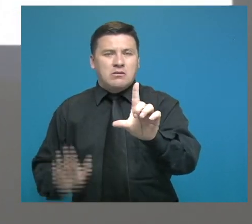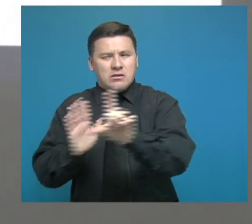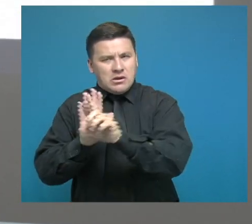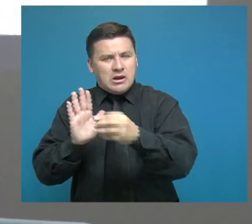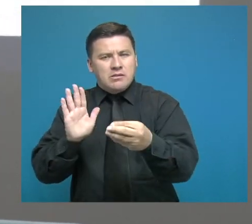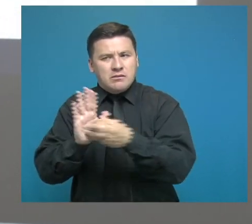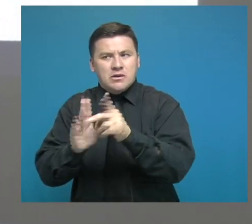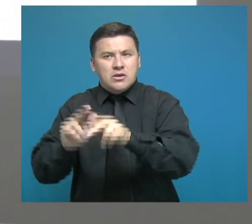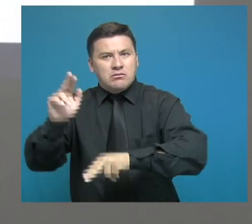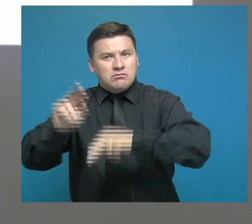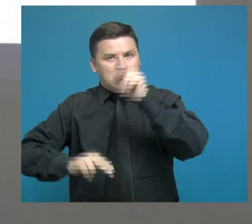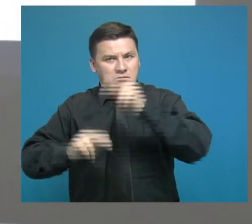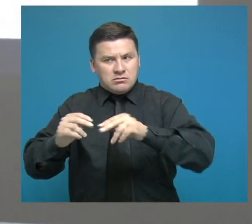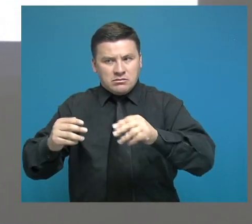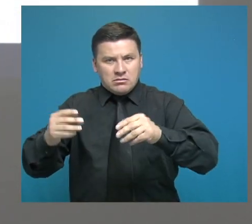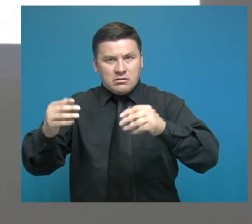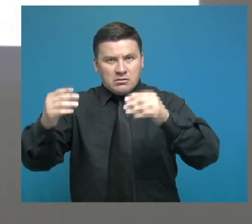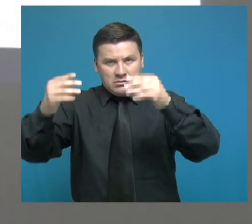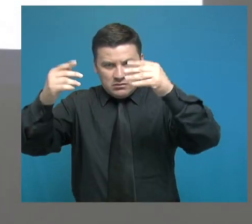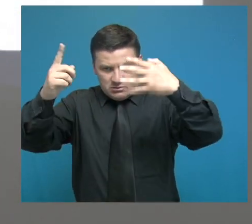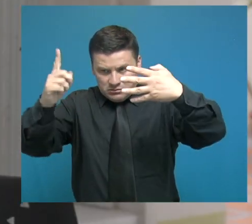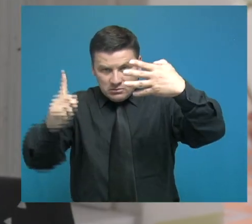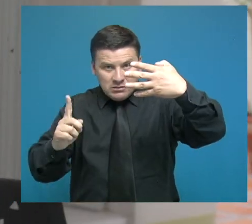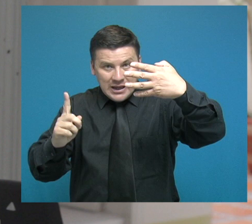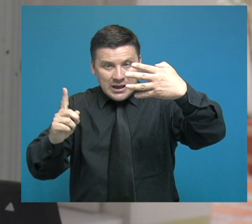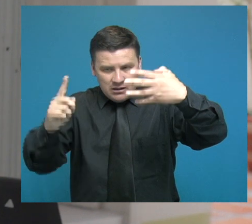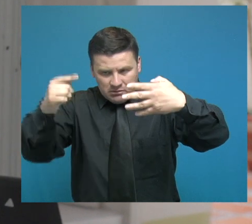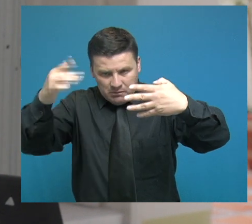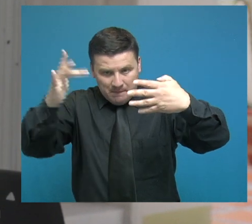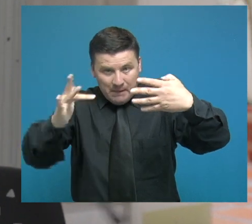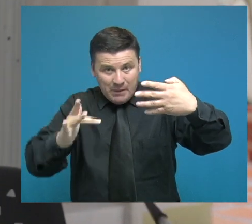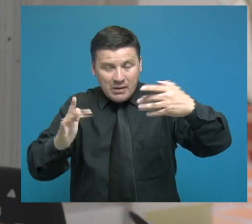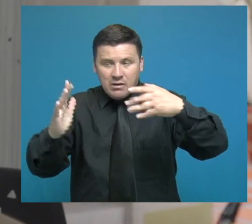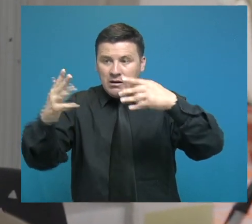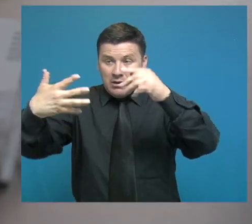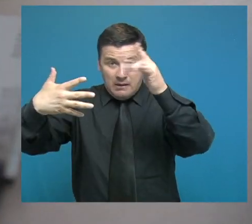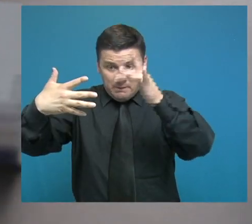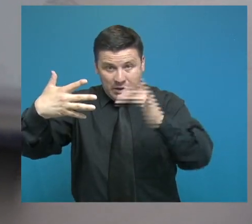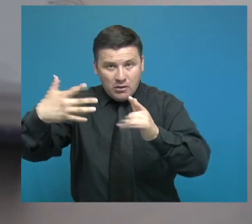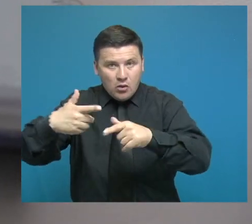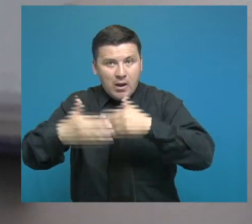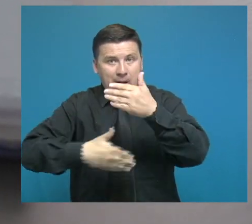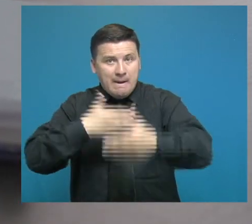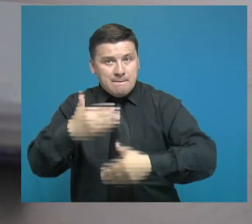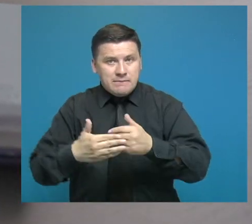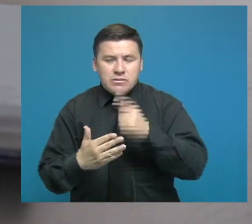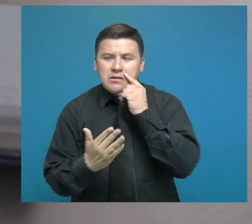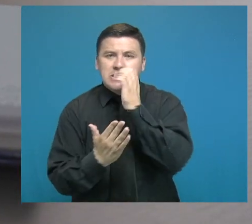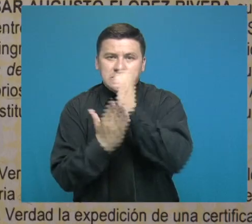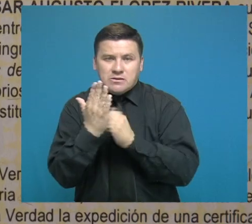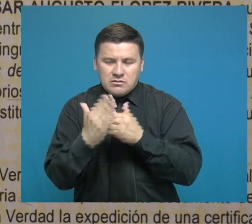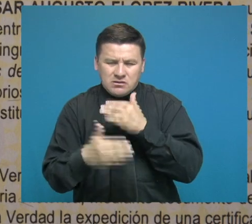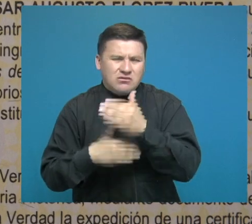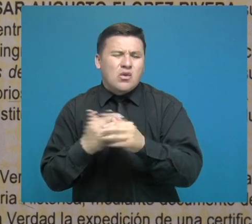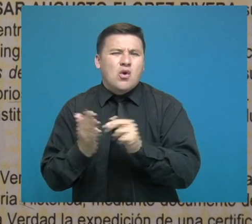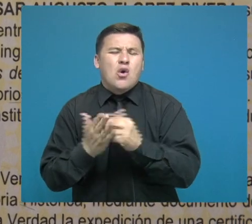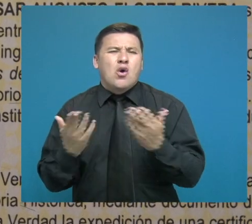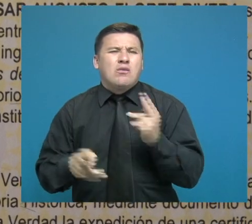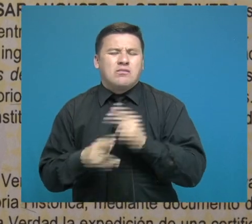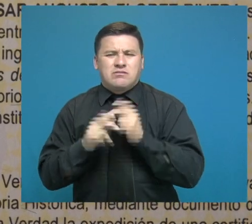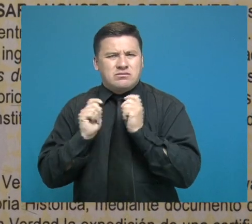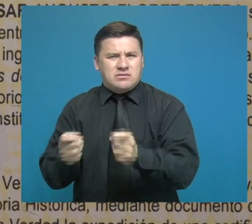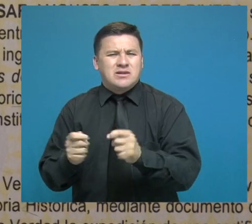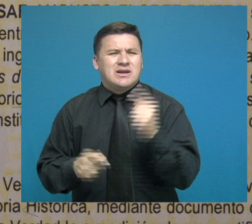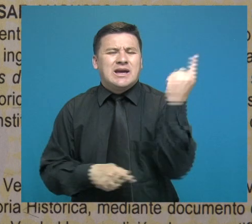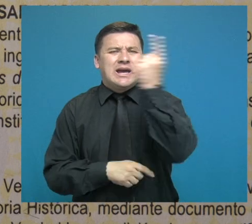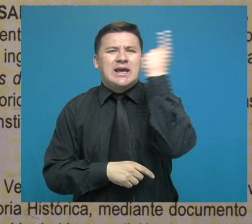es la construcción en paralelo de, por un lado, el proceso de certificación